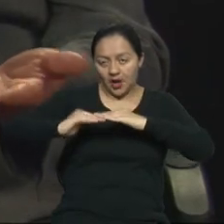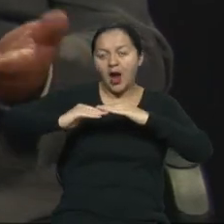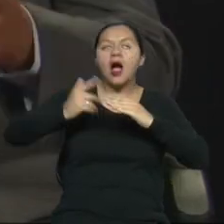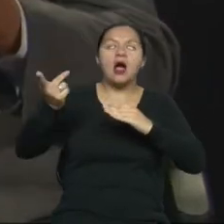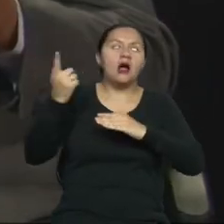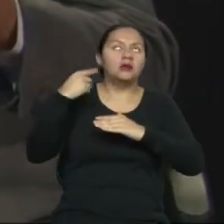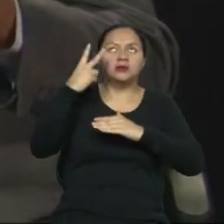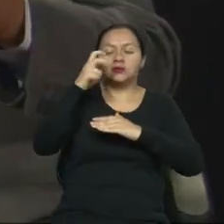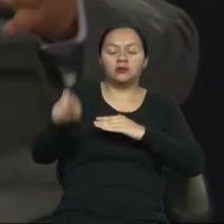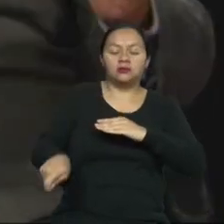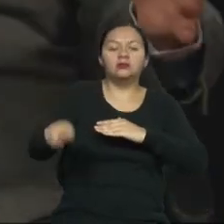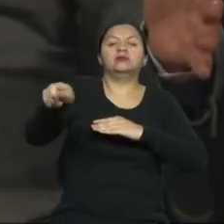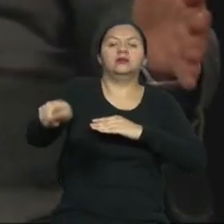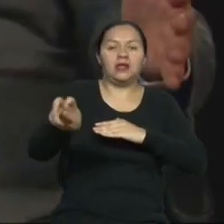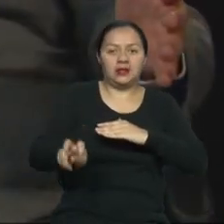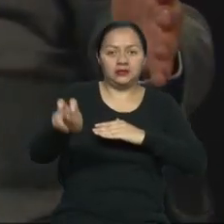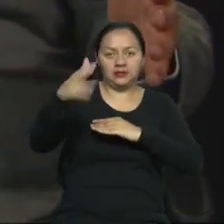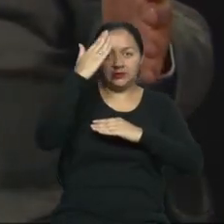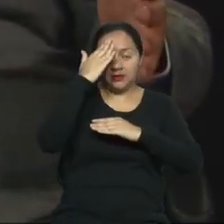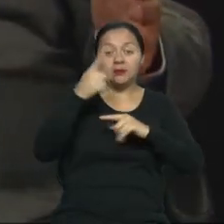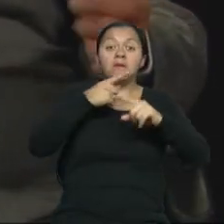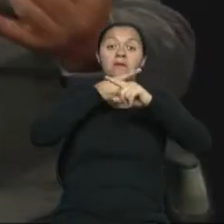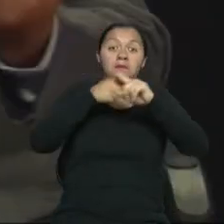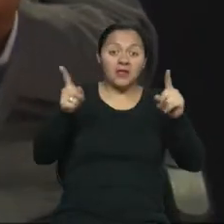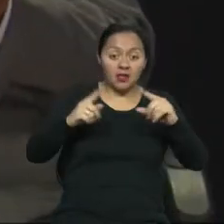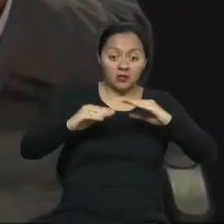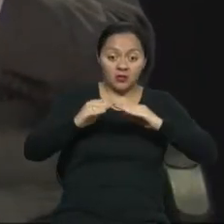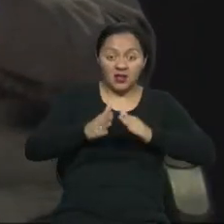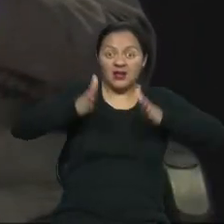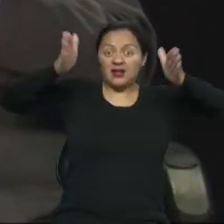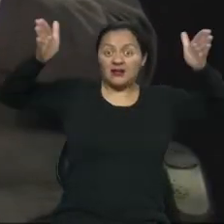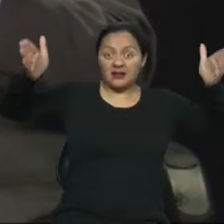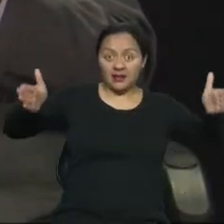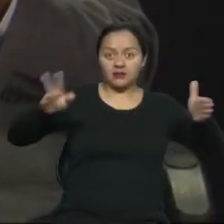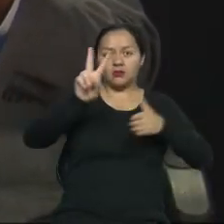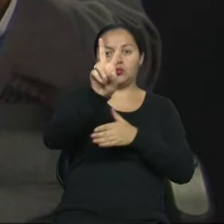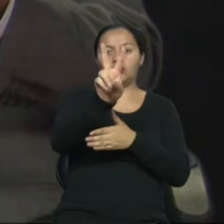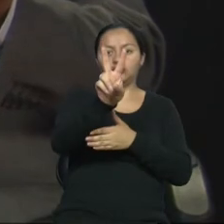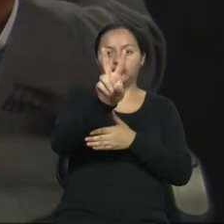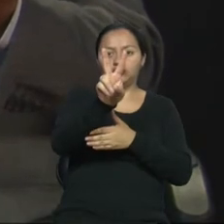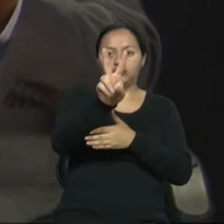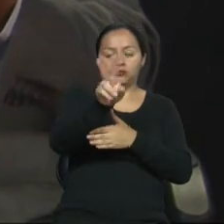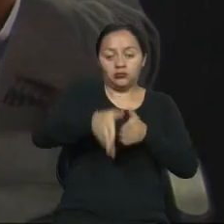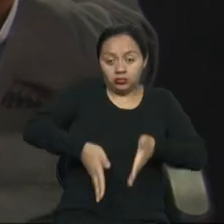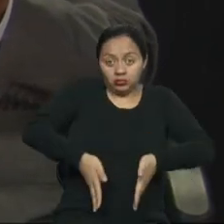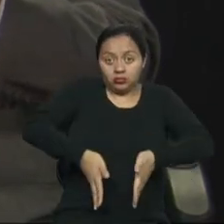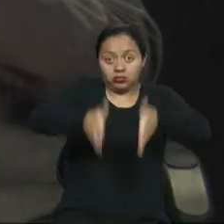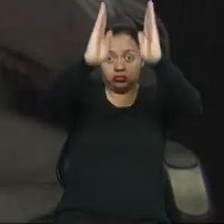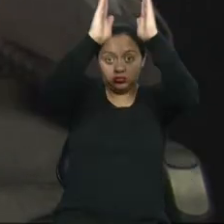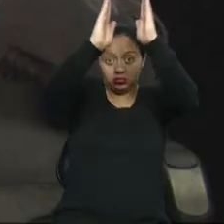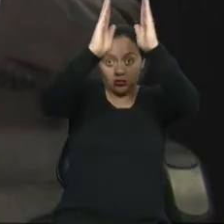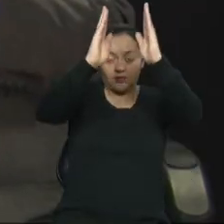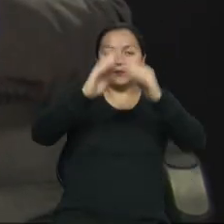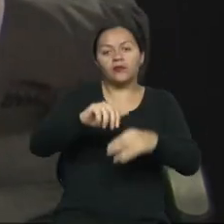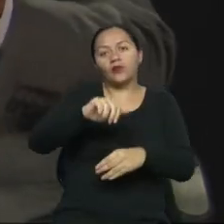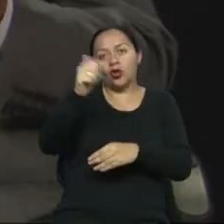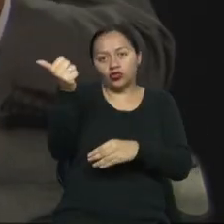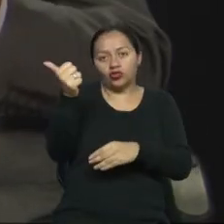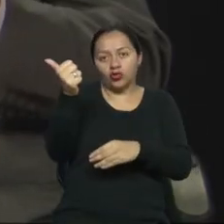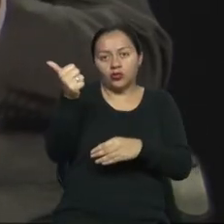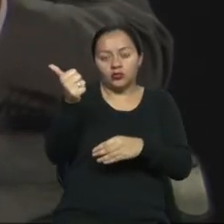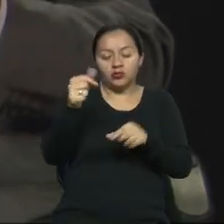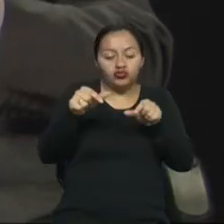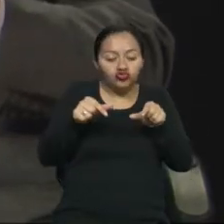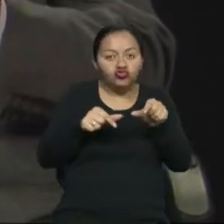la calle. Sin embargo, si tenemos una acera más grande, nosotros tenemos dos bandas, la de tránsito para peatones y la de mobiliario